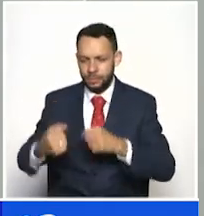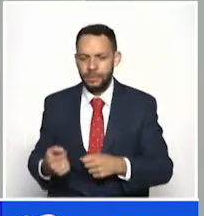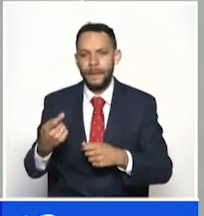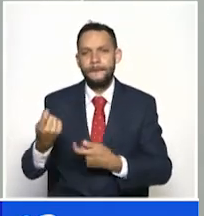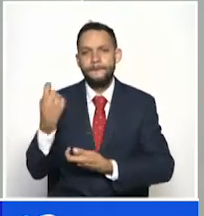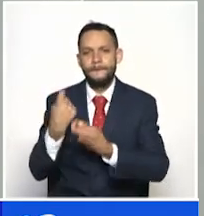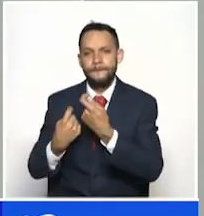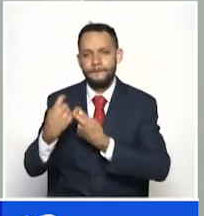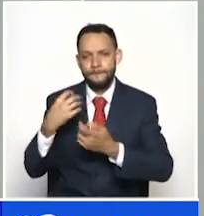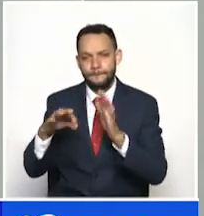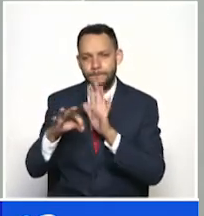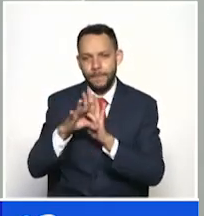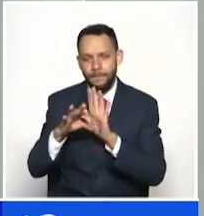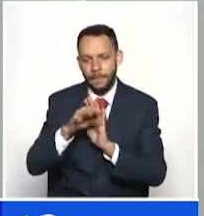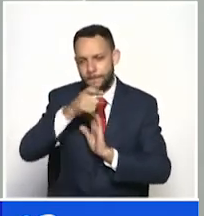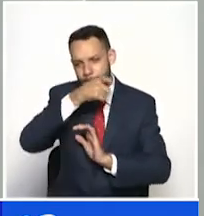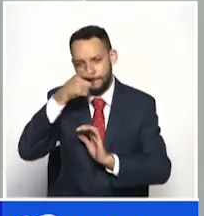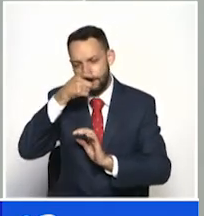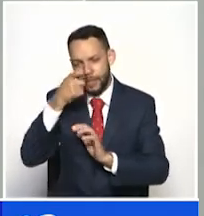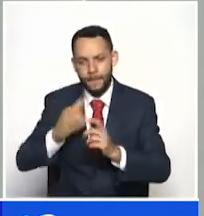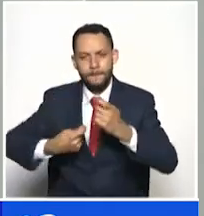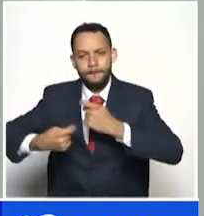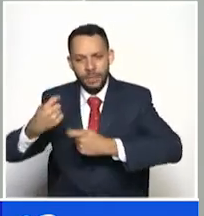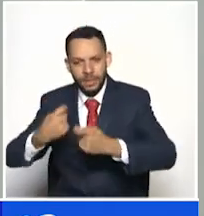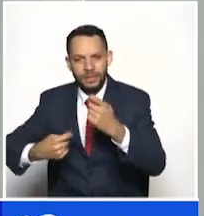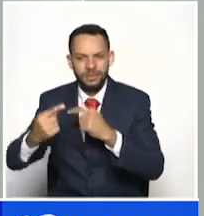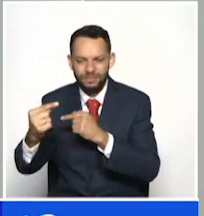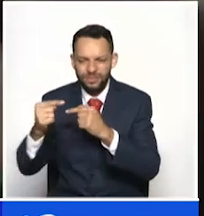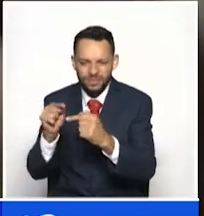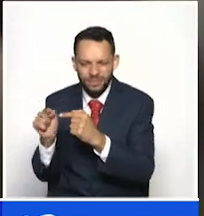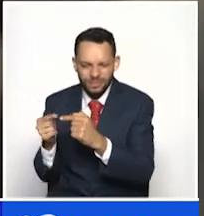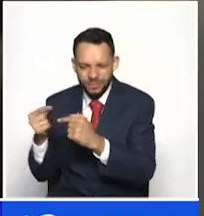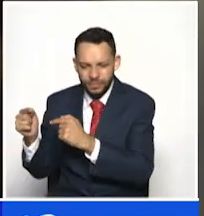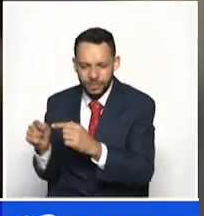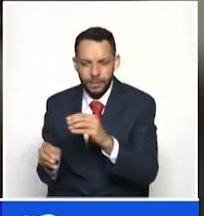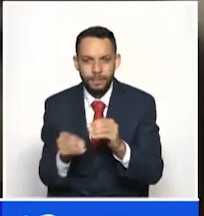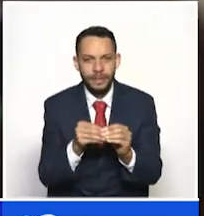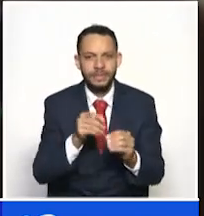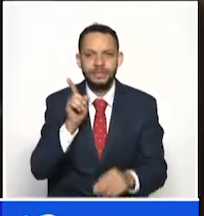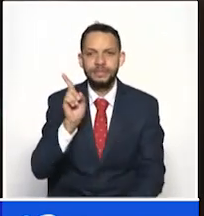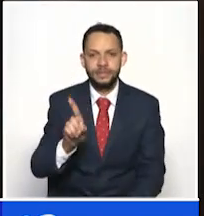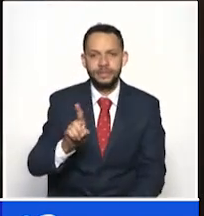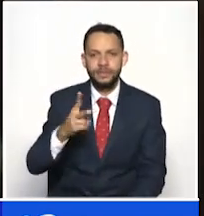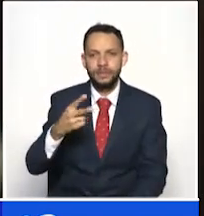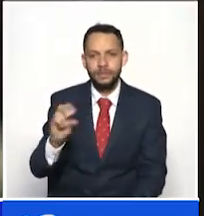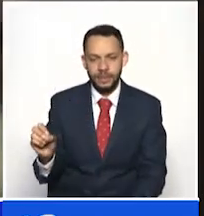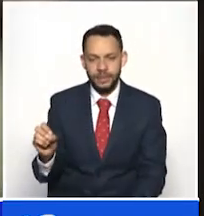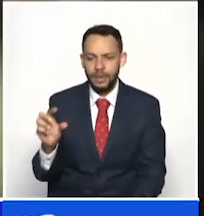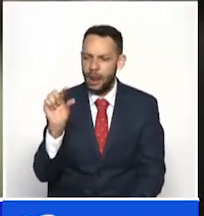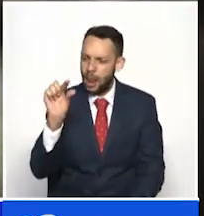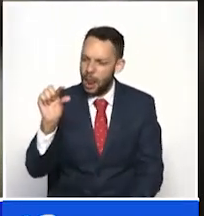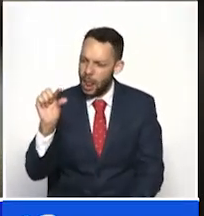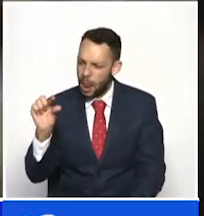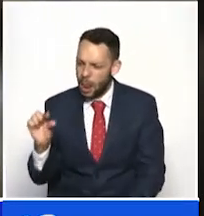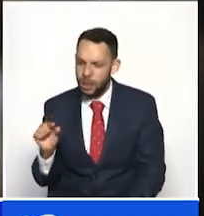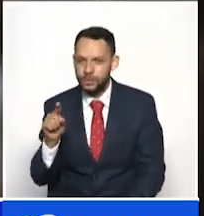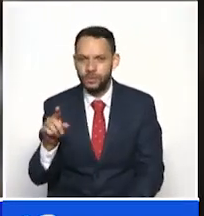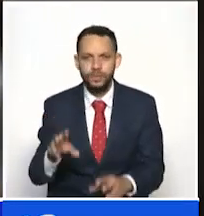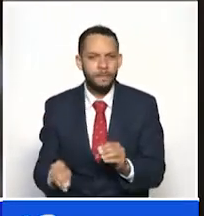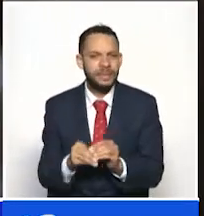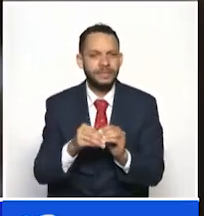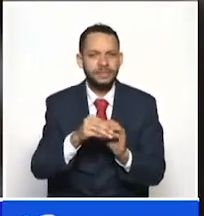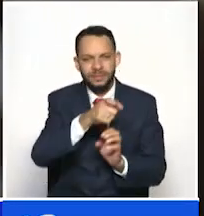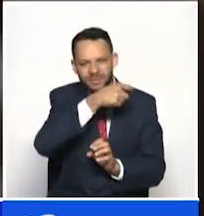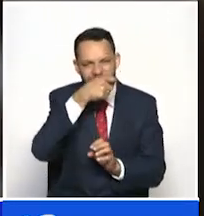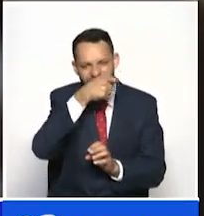concierto para delinquir. De la misma forma, se decomisan 120 dosis de cocaína. Estas seis personas